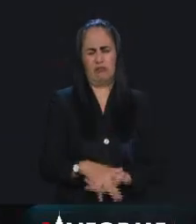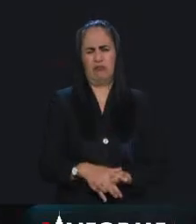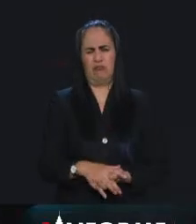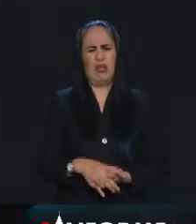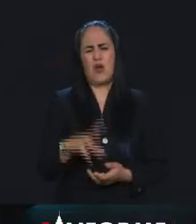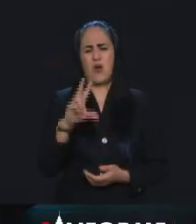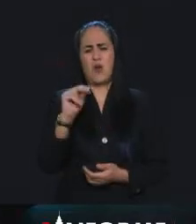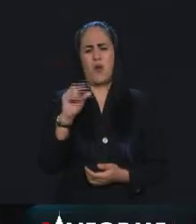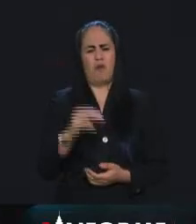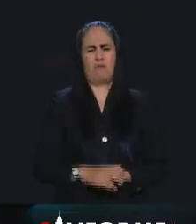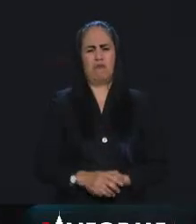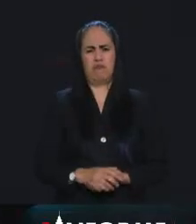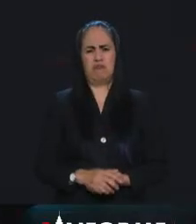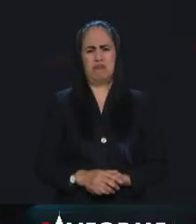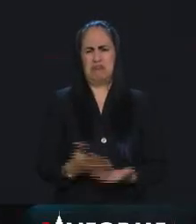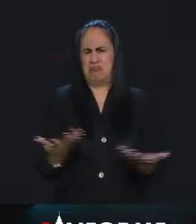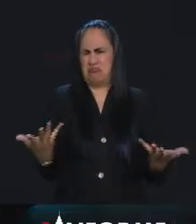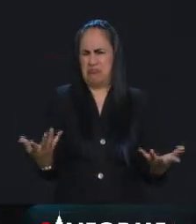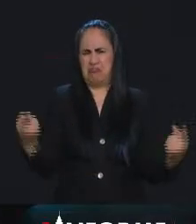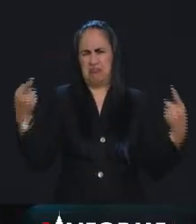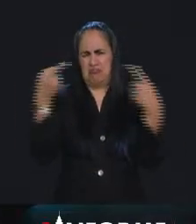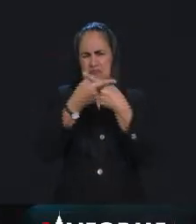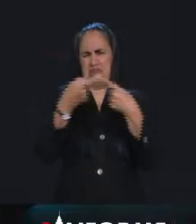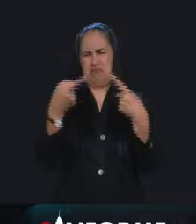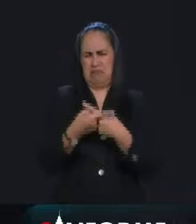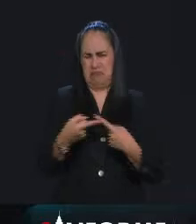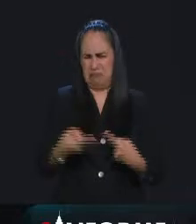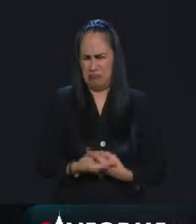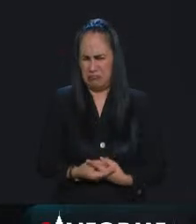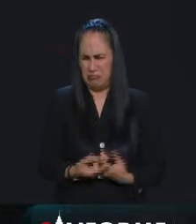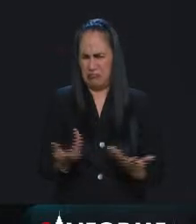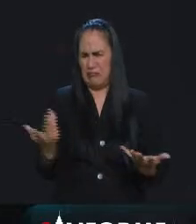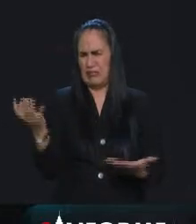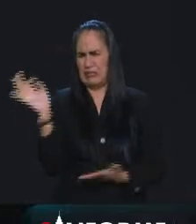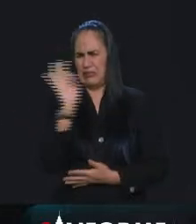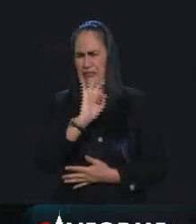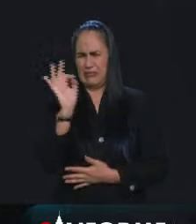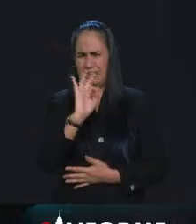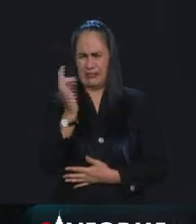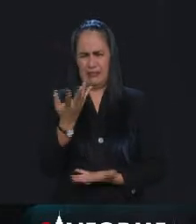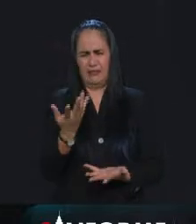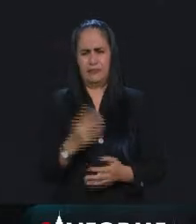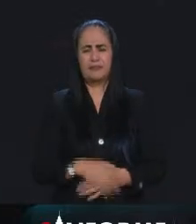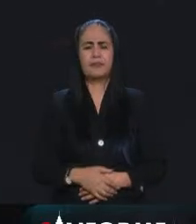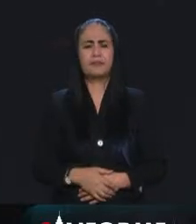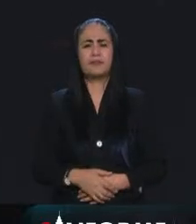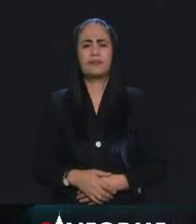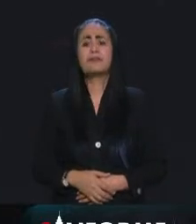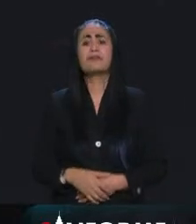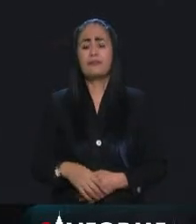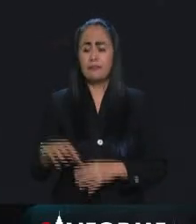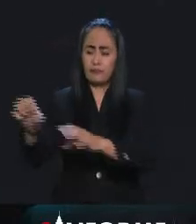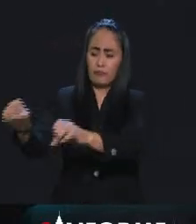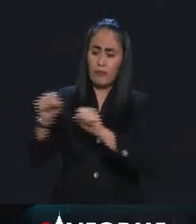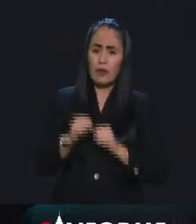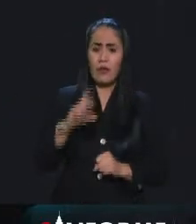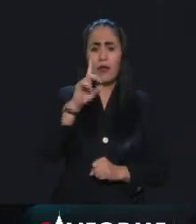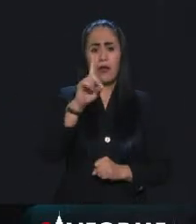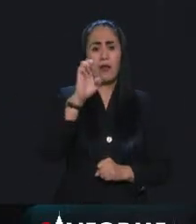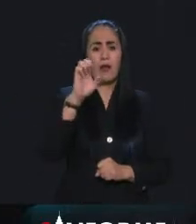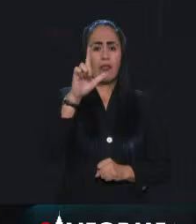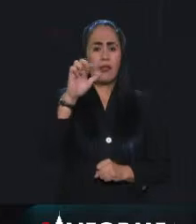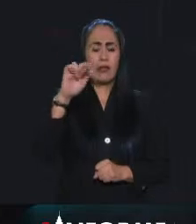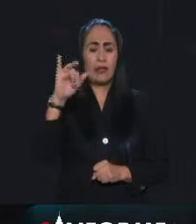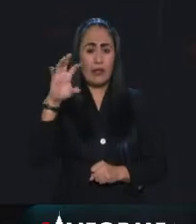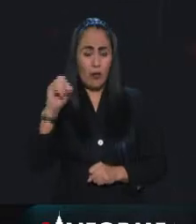están así como que muy claras y más bien suena a un golpeteo. Por supuesto que está preso del río, sí. No sé